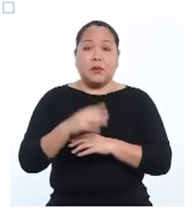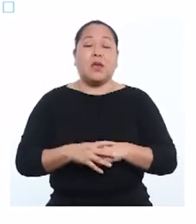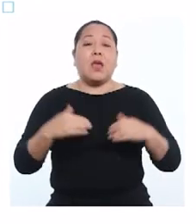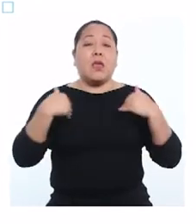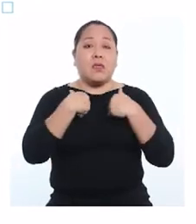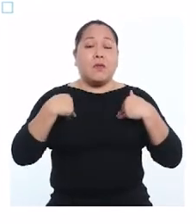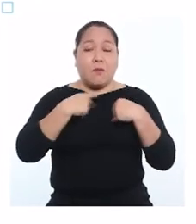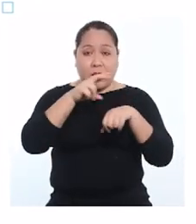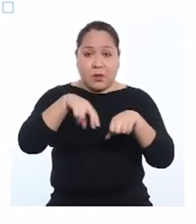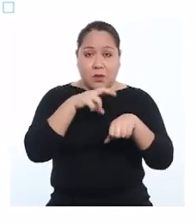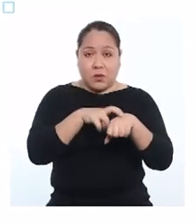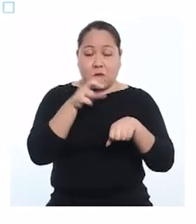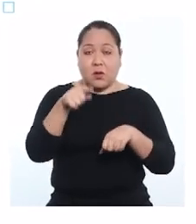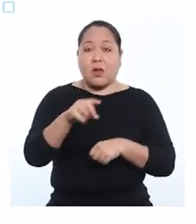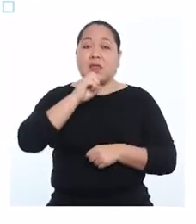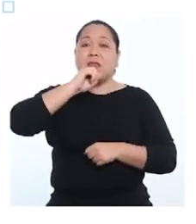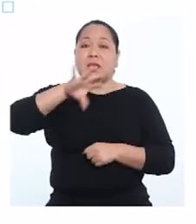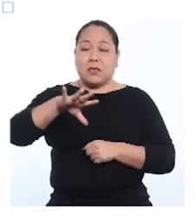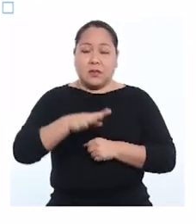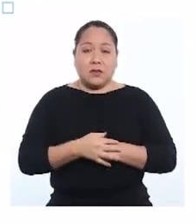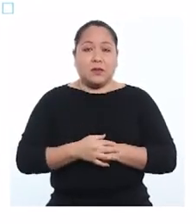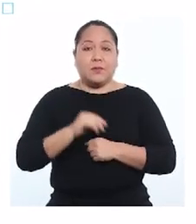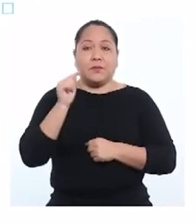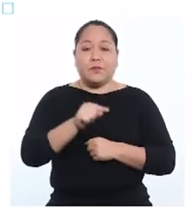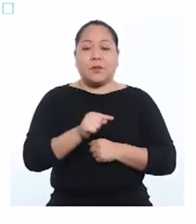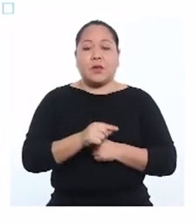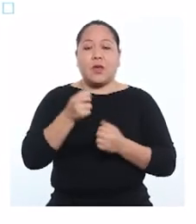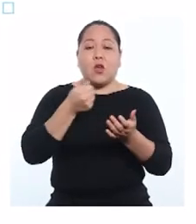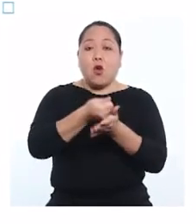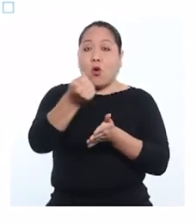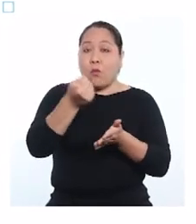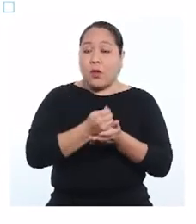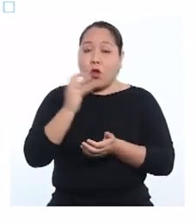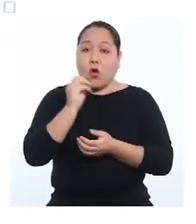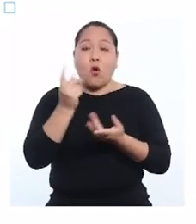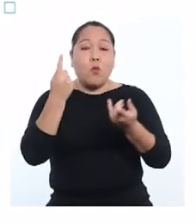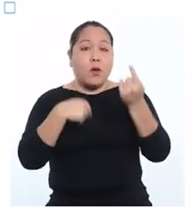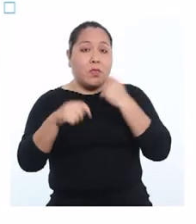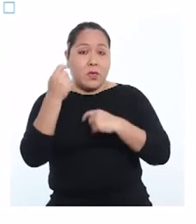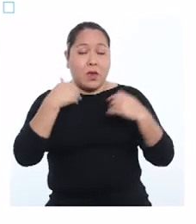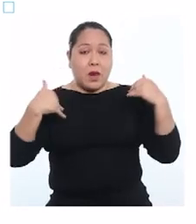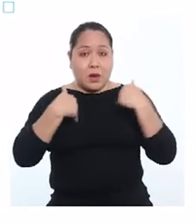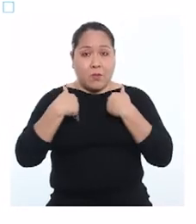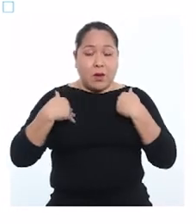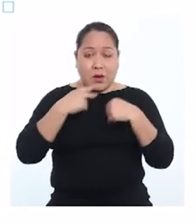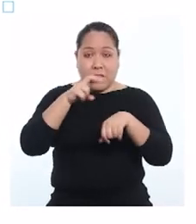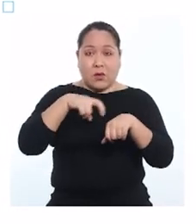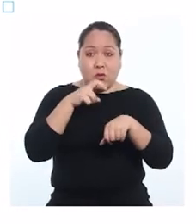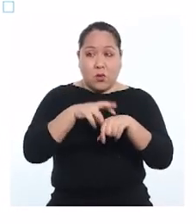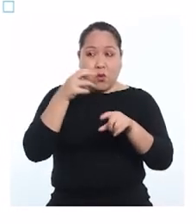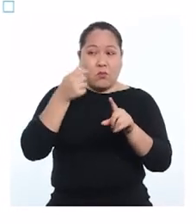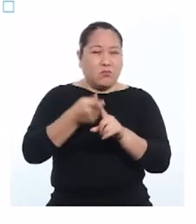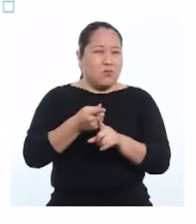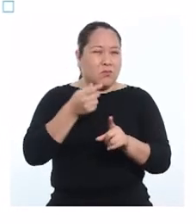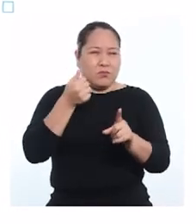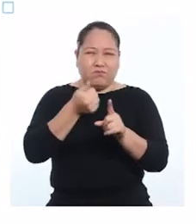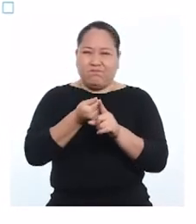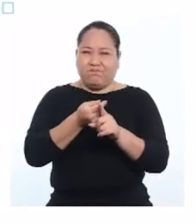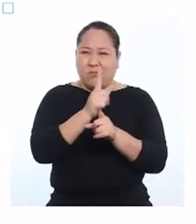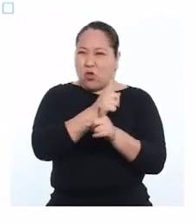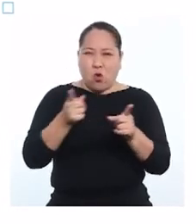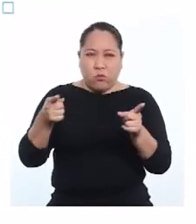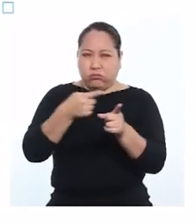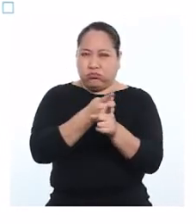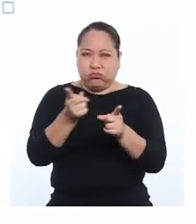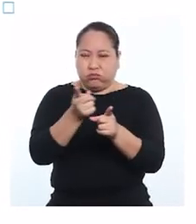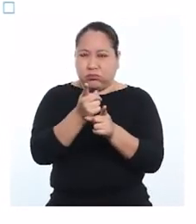Fauna Silvestre, determina que comprar y vender fauna silvestre de origen ilegal es un